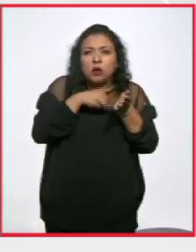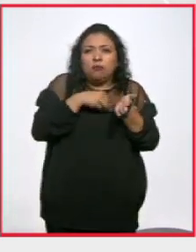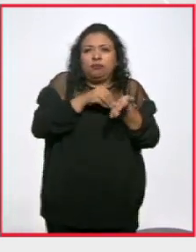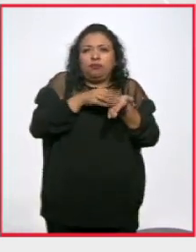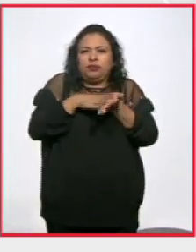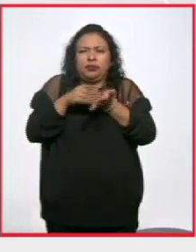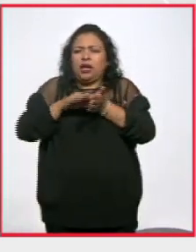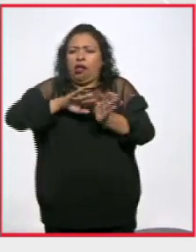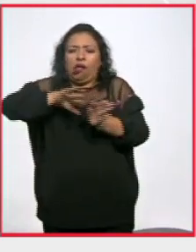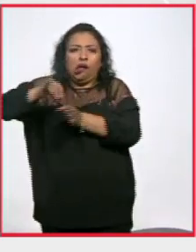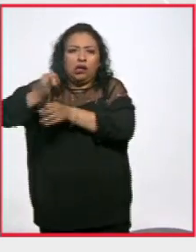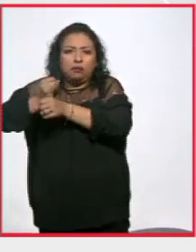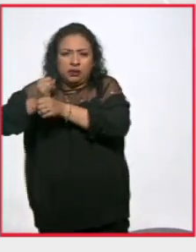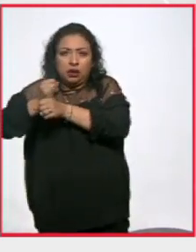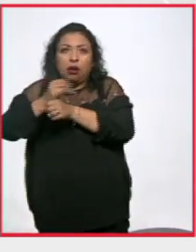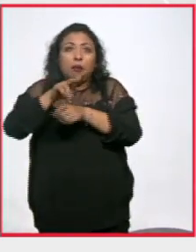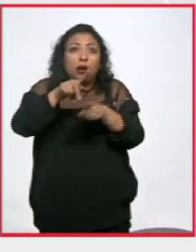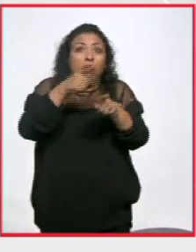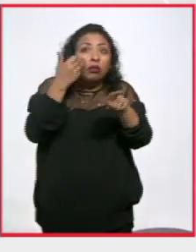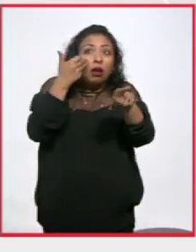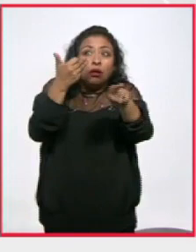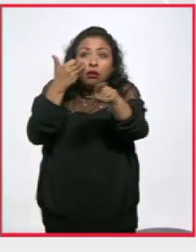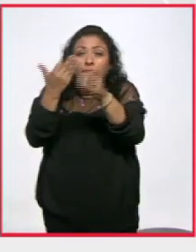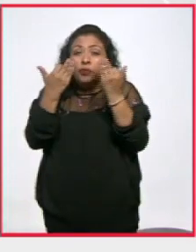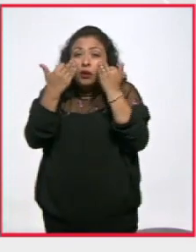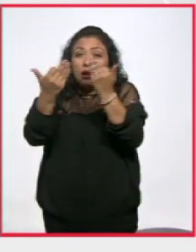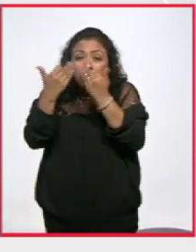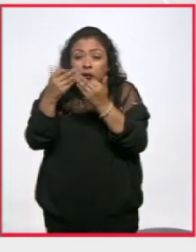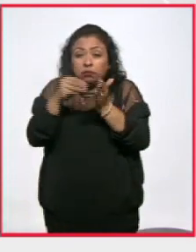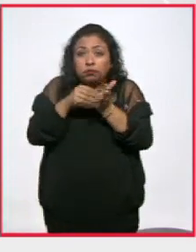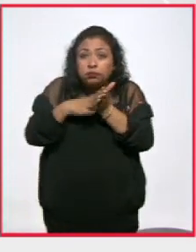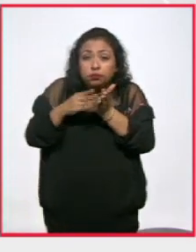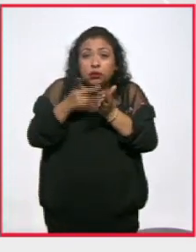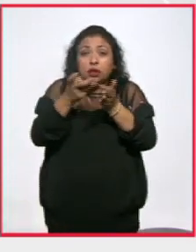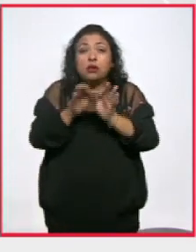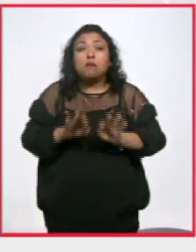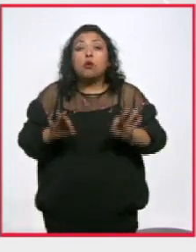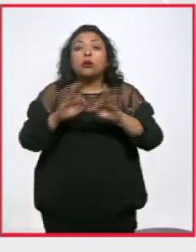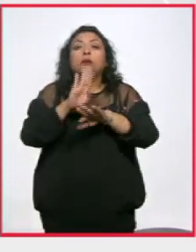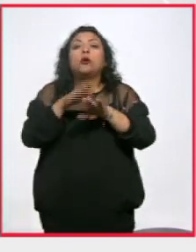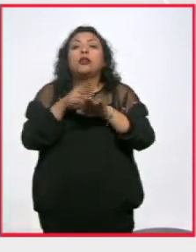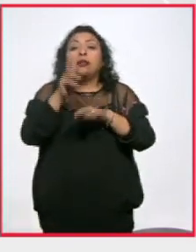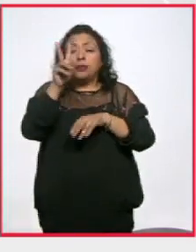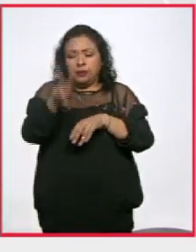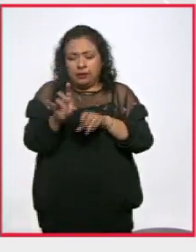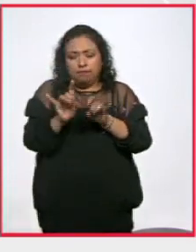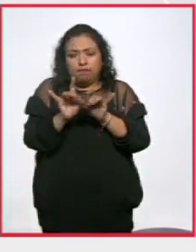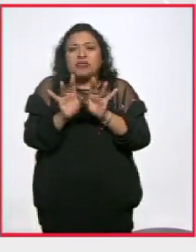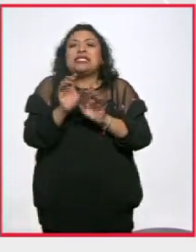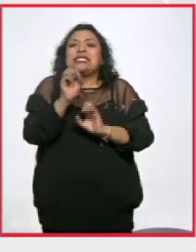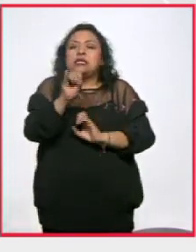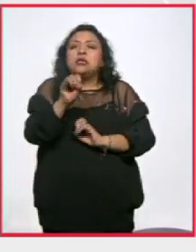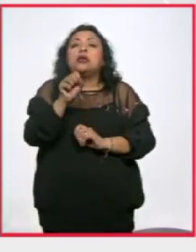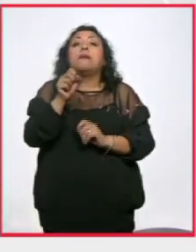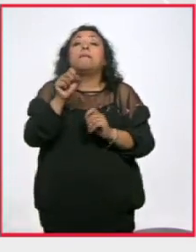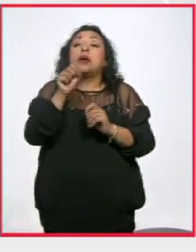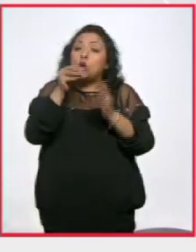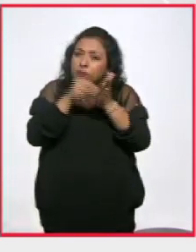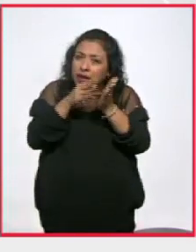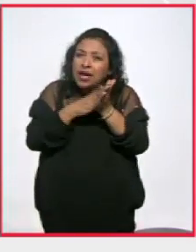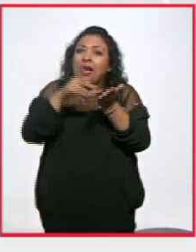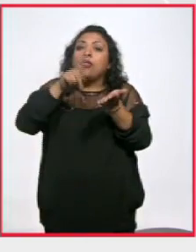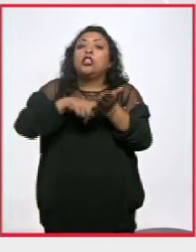Y yo creo que estos son testimonios muy importantes porque son los hechos, pero también es el sentimiento